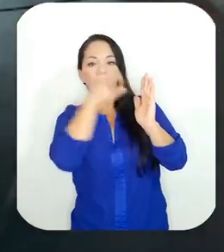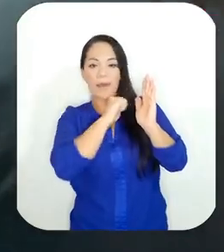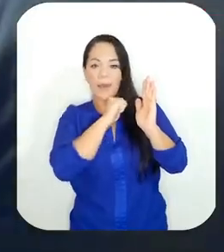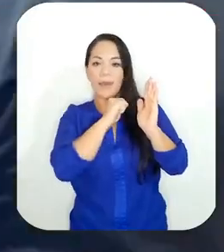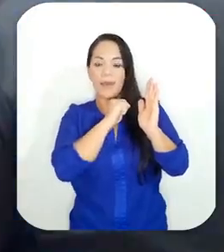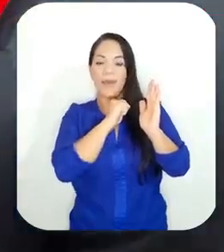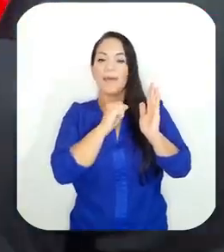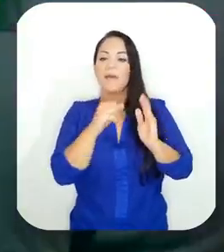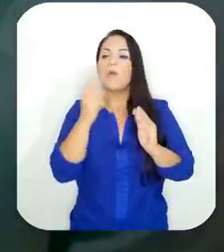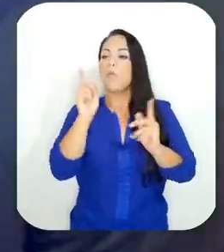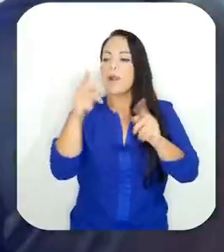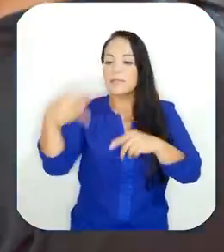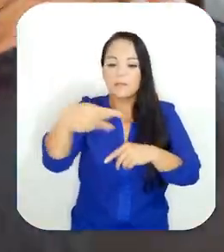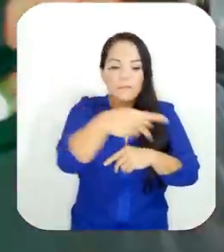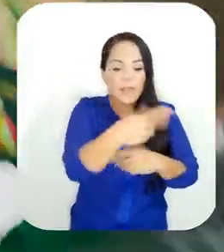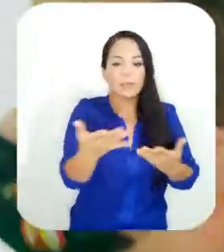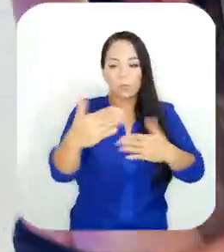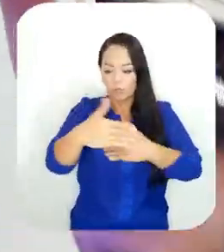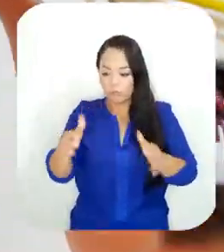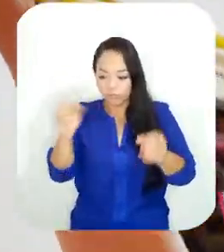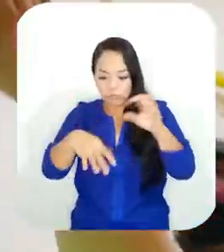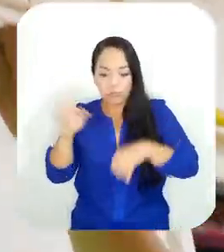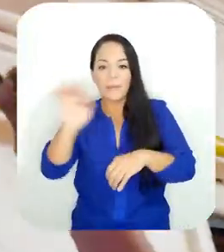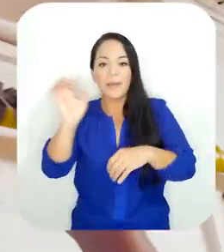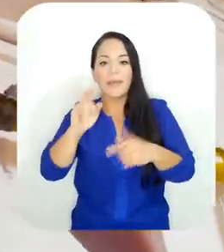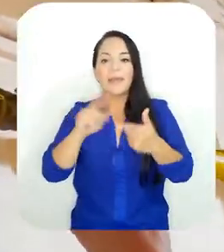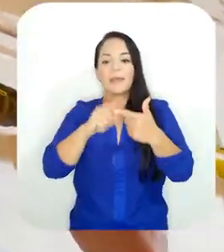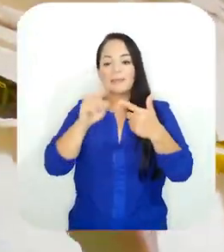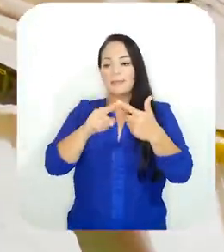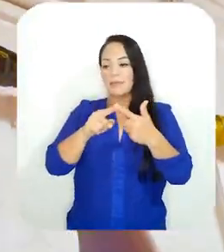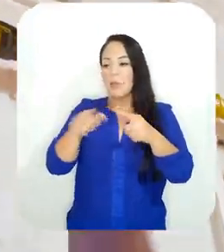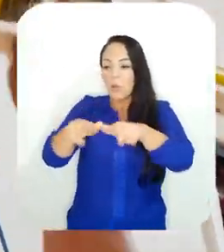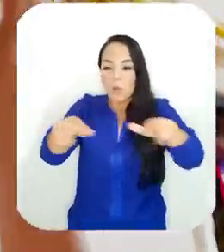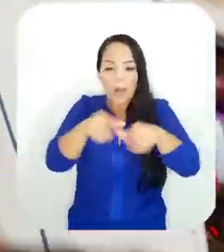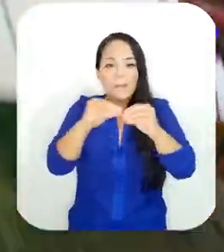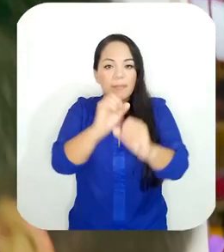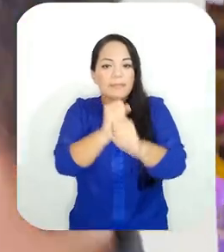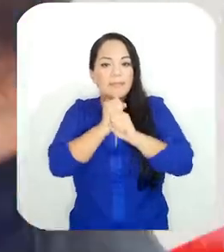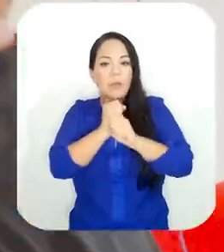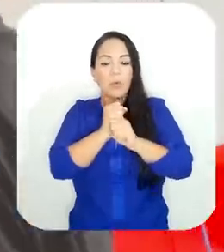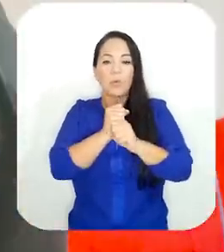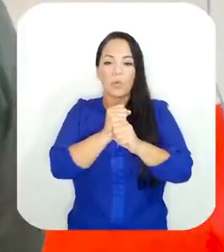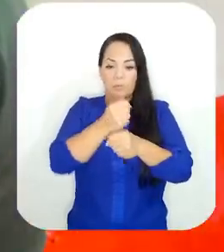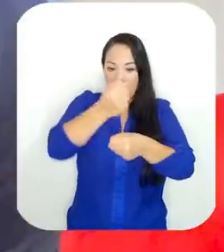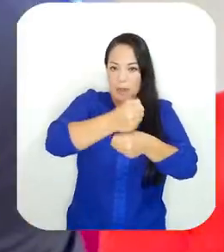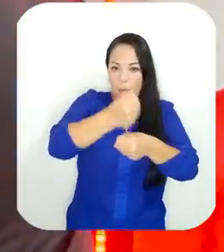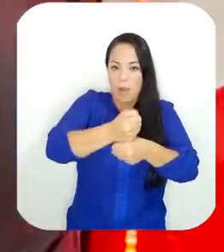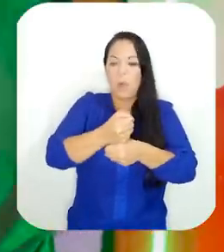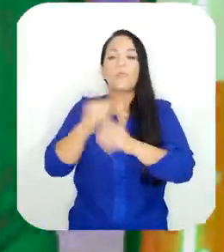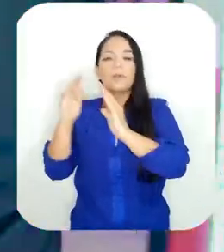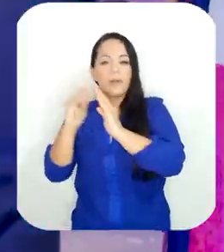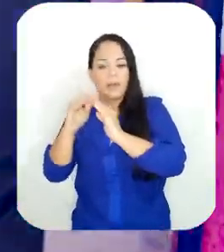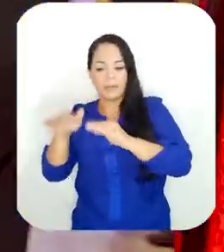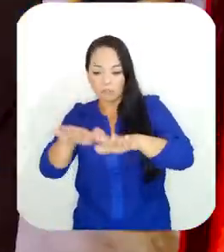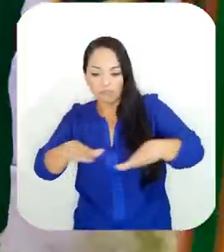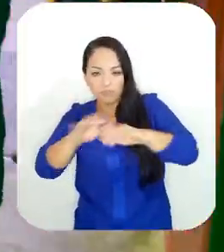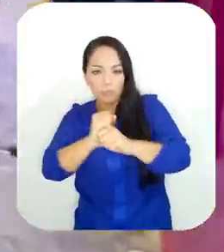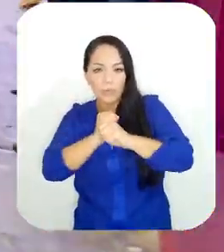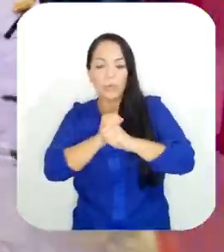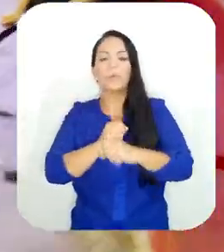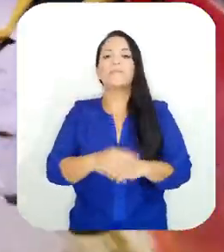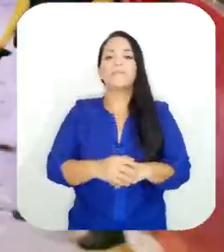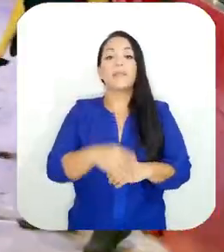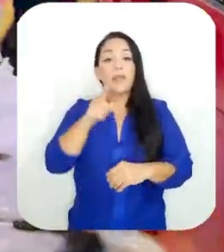identificar los riesgos, realizar el maletín de emergencias, definir las zonas más seguras en nuestros lugares de trabajo y hogar. Y, en general,